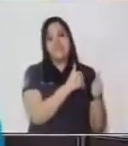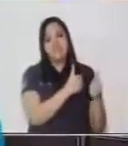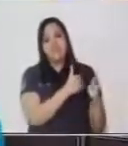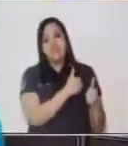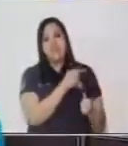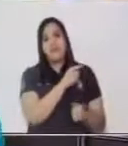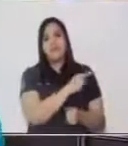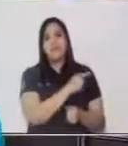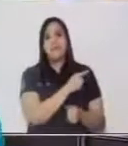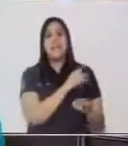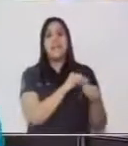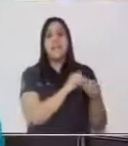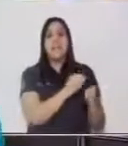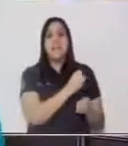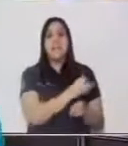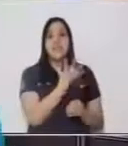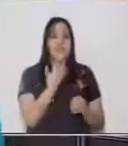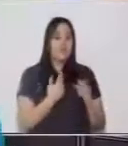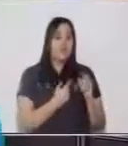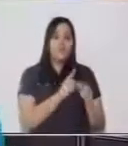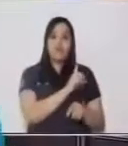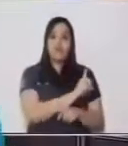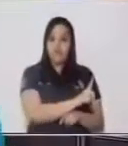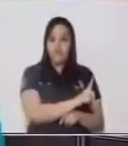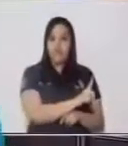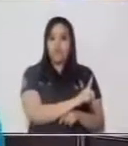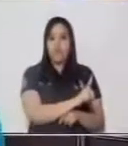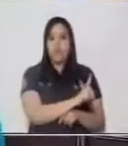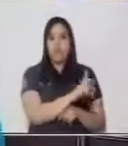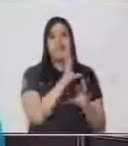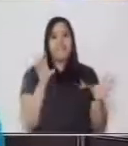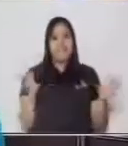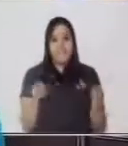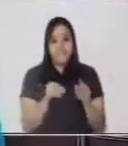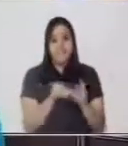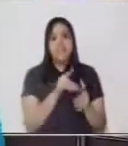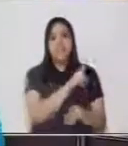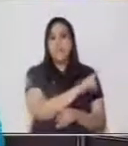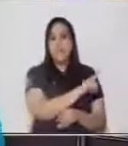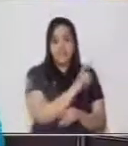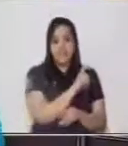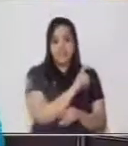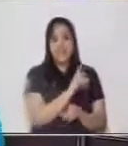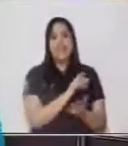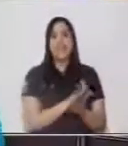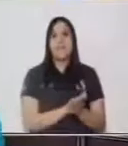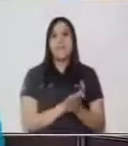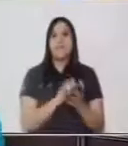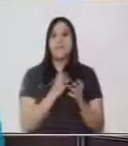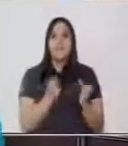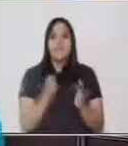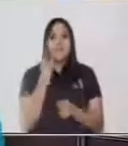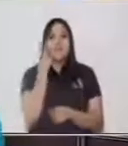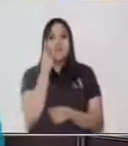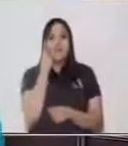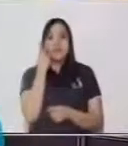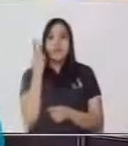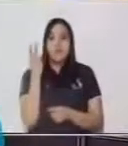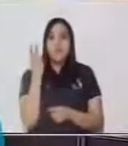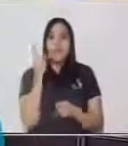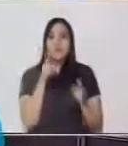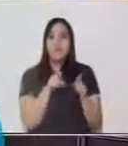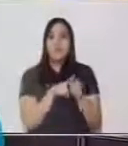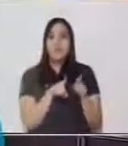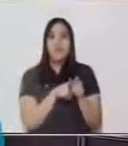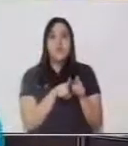perfecto. El número 1, que correspondería a 100. Así que lo vamos a colocar en la tabla de